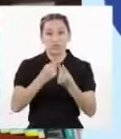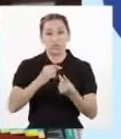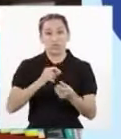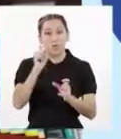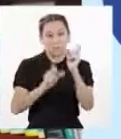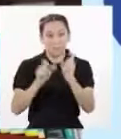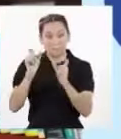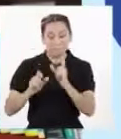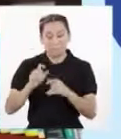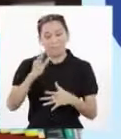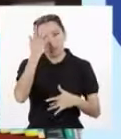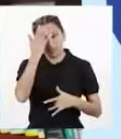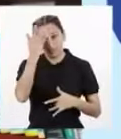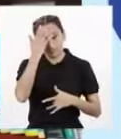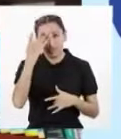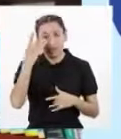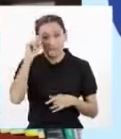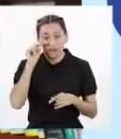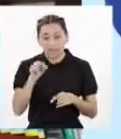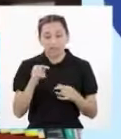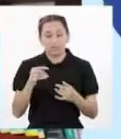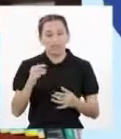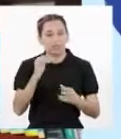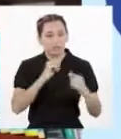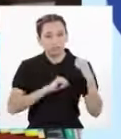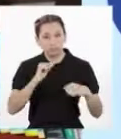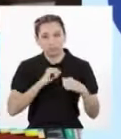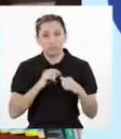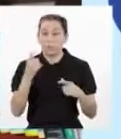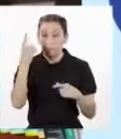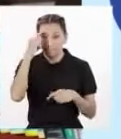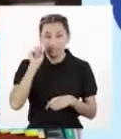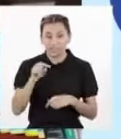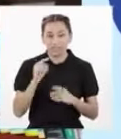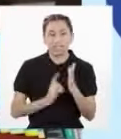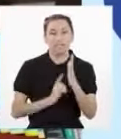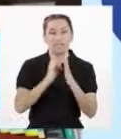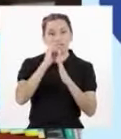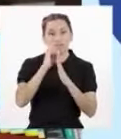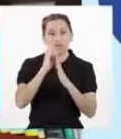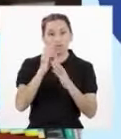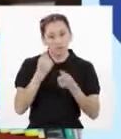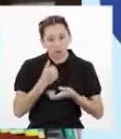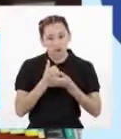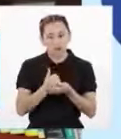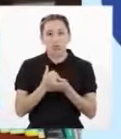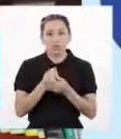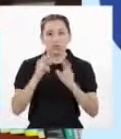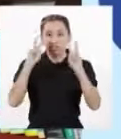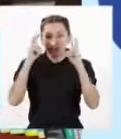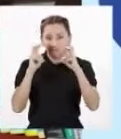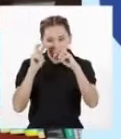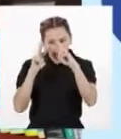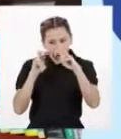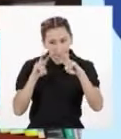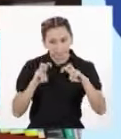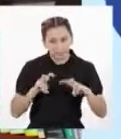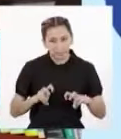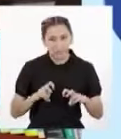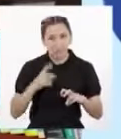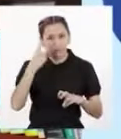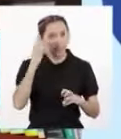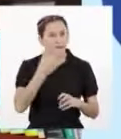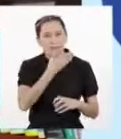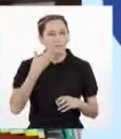que tienen estas condiciones médicas Y para ello es necesario actualmente el desarrollo de la bioinformática clínica En la cual la